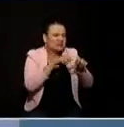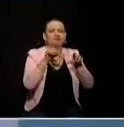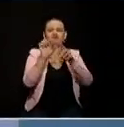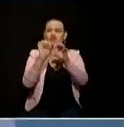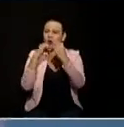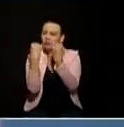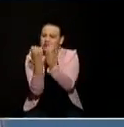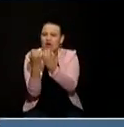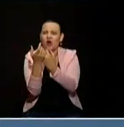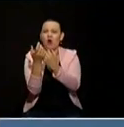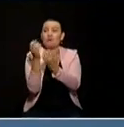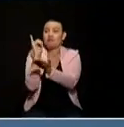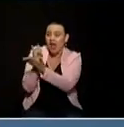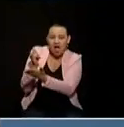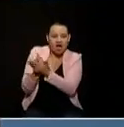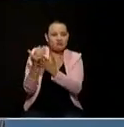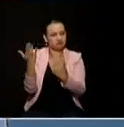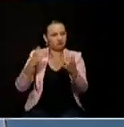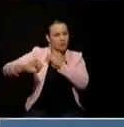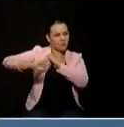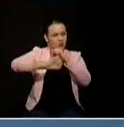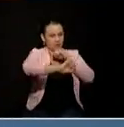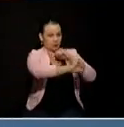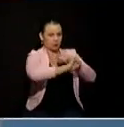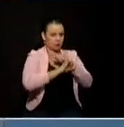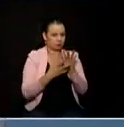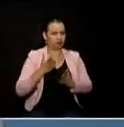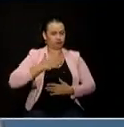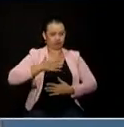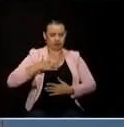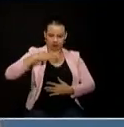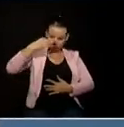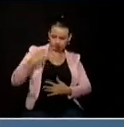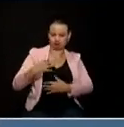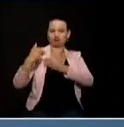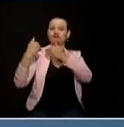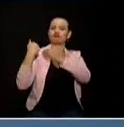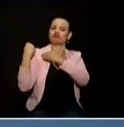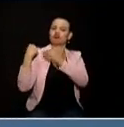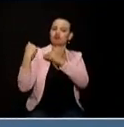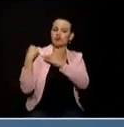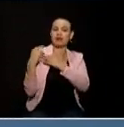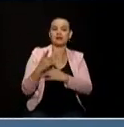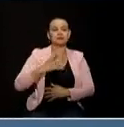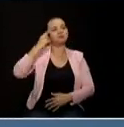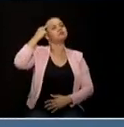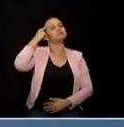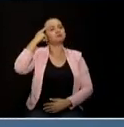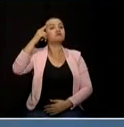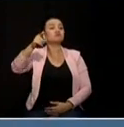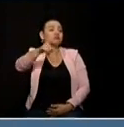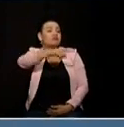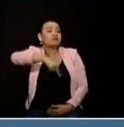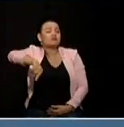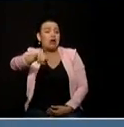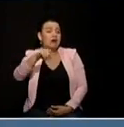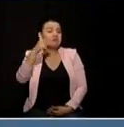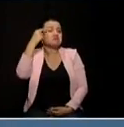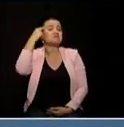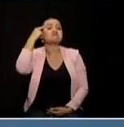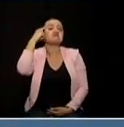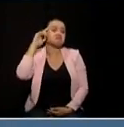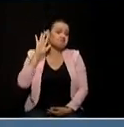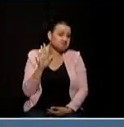decirles que somos hombres honestos trabajadores y responsables considero entonces que ustedes tienen la oportunidad bella la